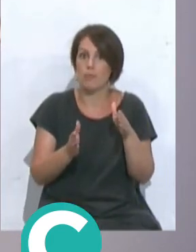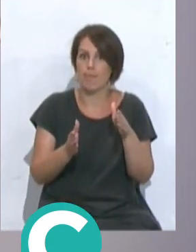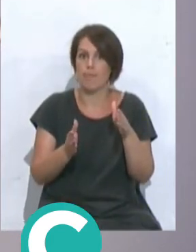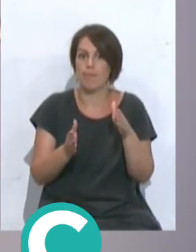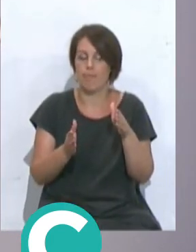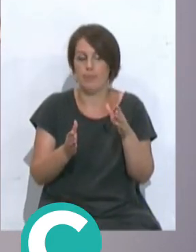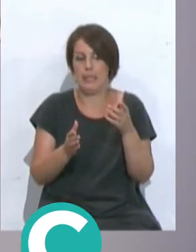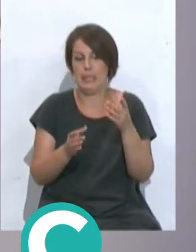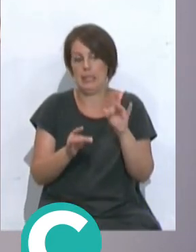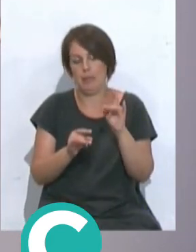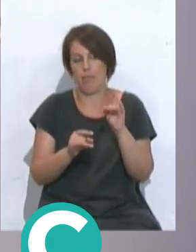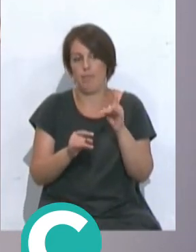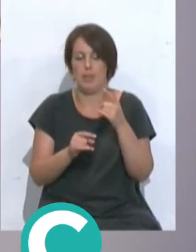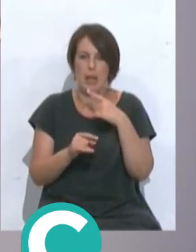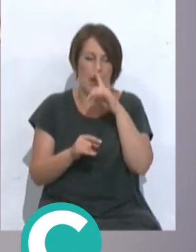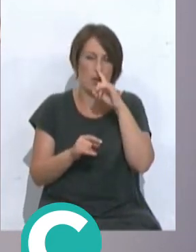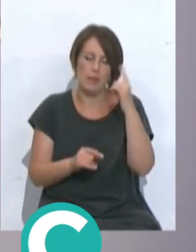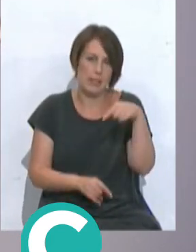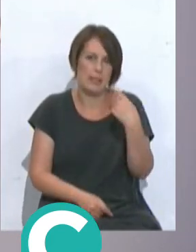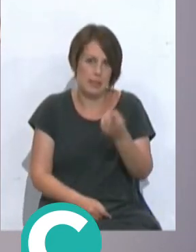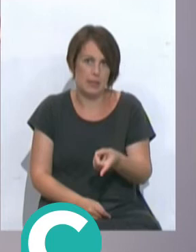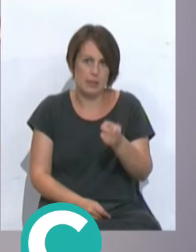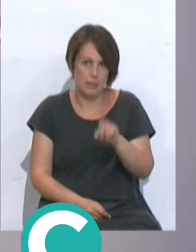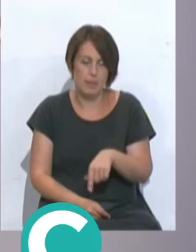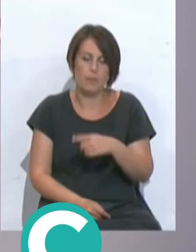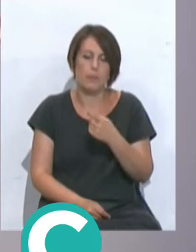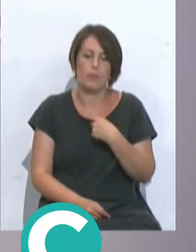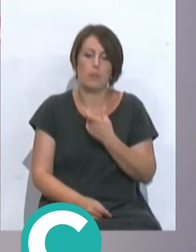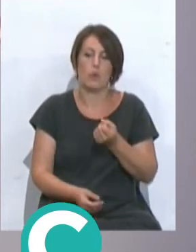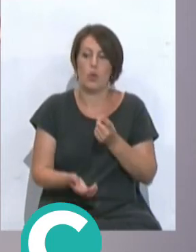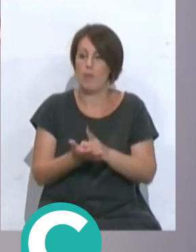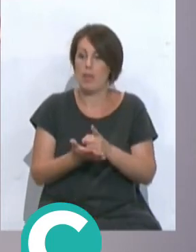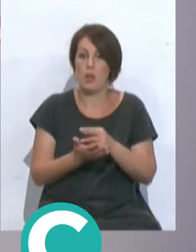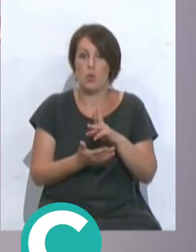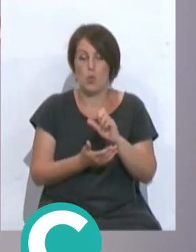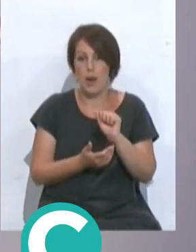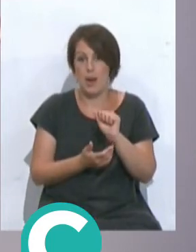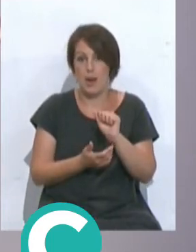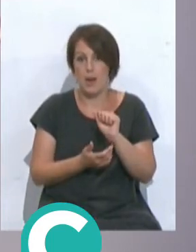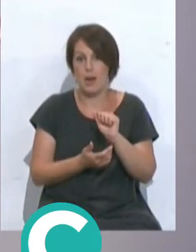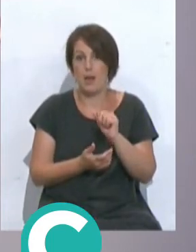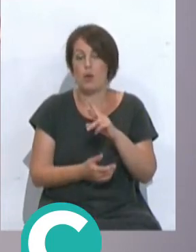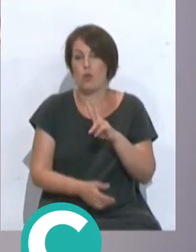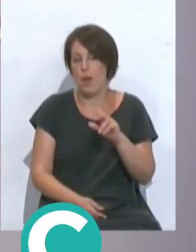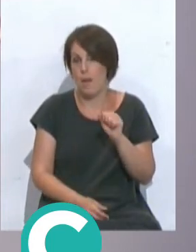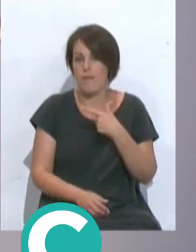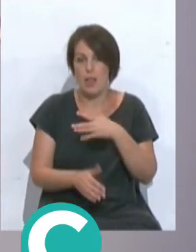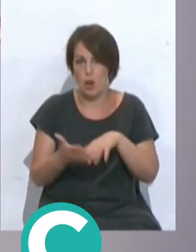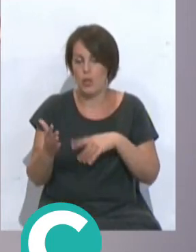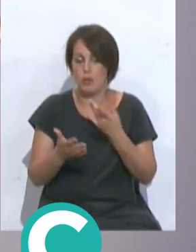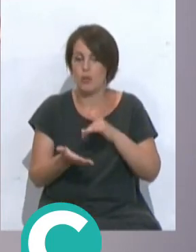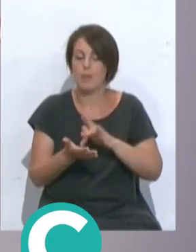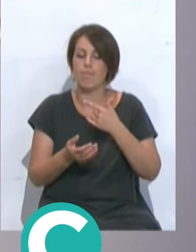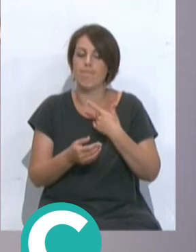hostia si te pasaba por la cabeza entonces como al año siguiente que que se volvió a dar la Rúa en Barcelona pero a día de hoy lo que tenga que venir